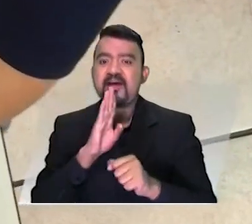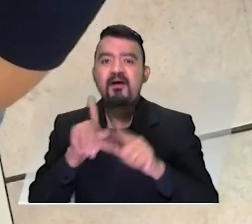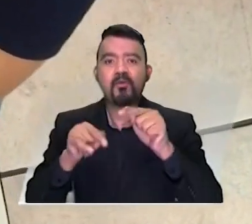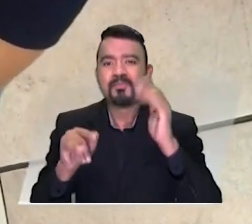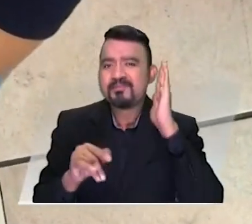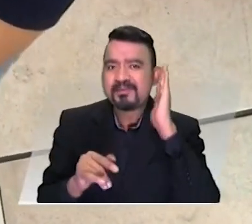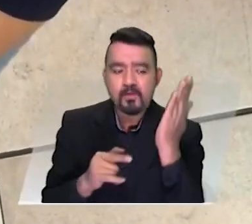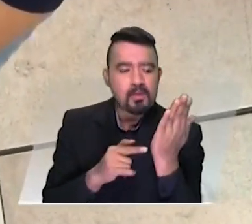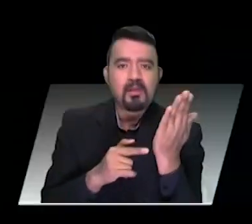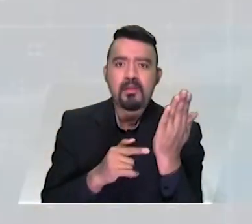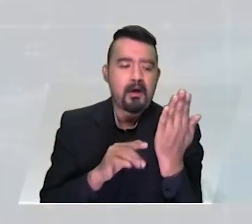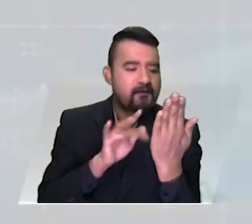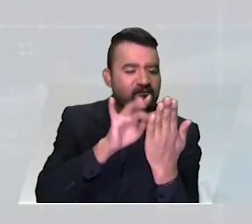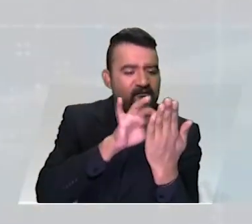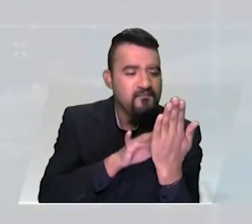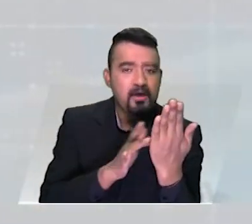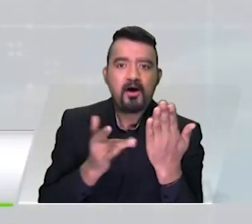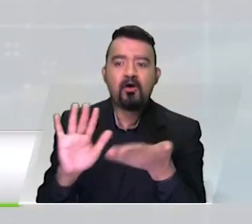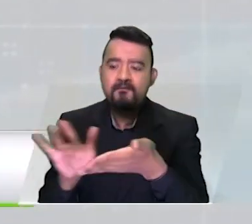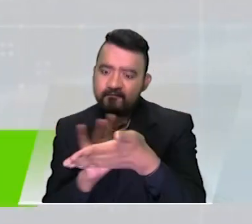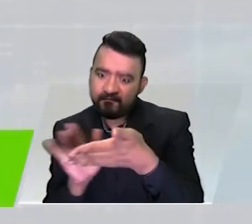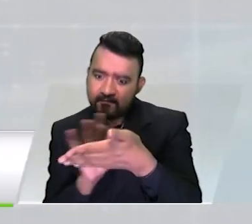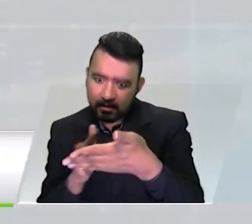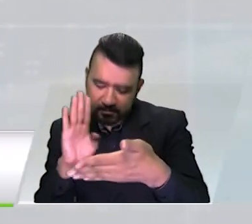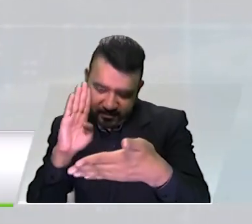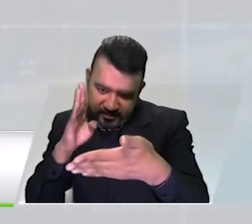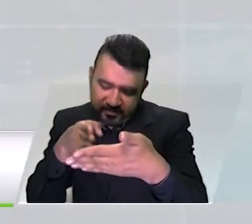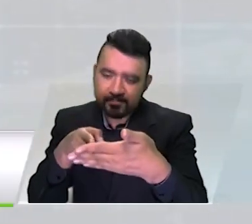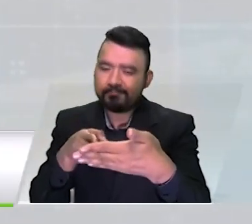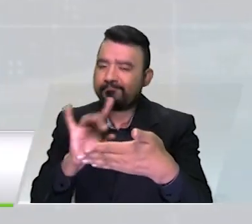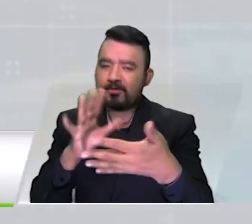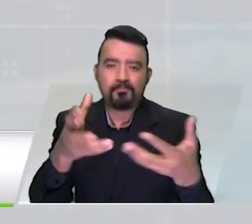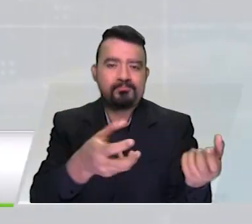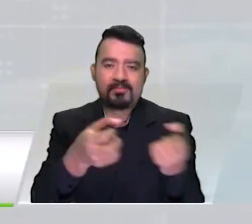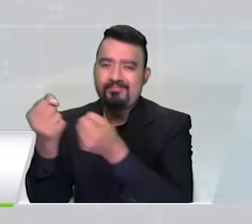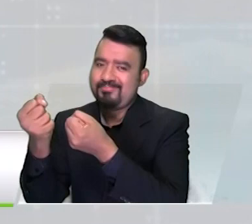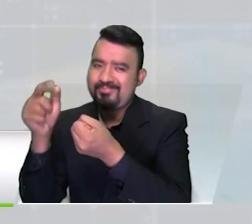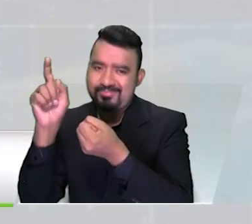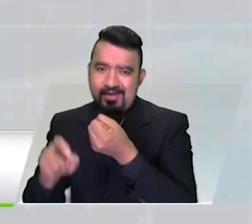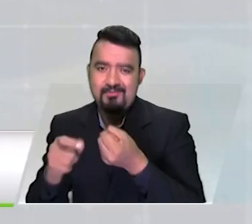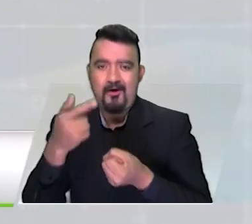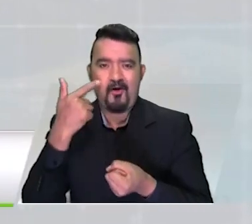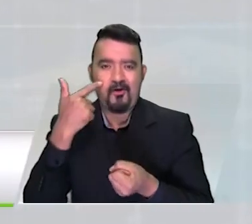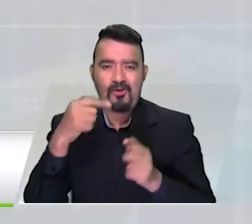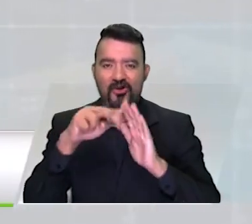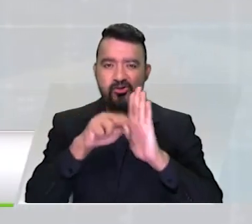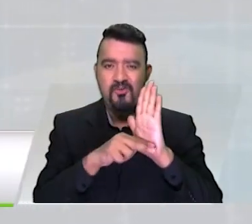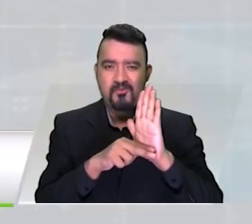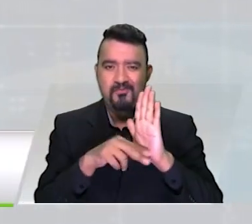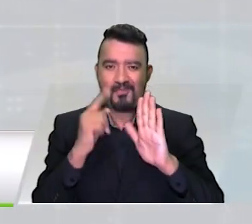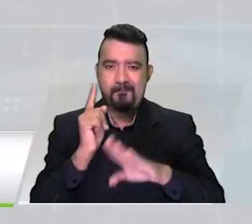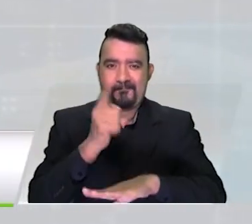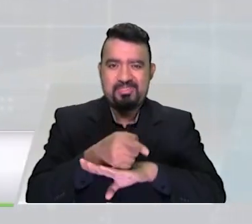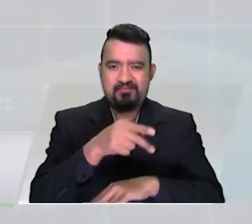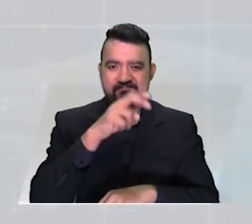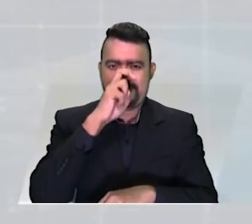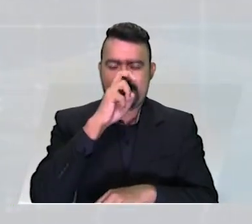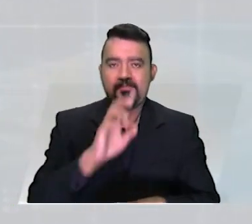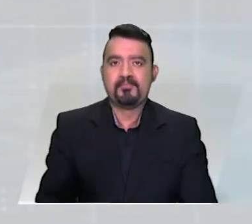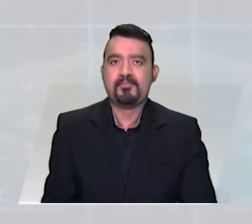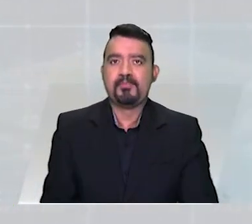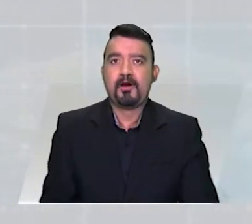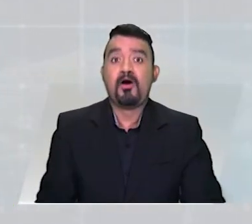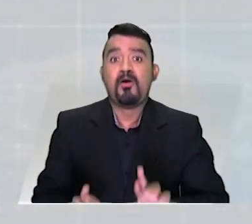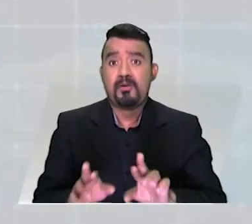en edad escolar. Buscamos garantizar la inmersión segura por parte de nuestros niños, niñas, jóvenes y adolescentes